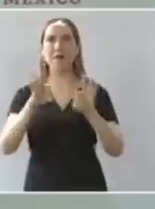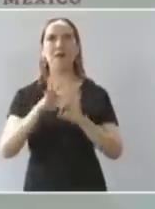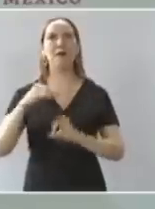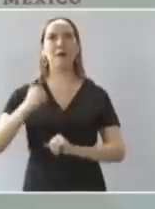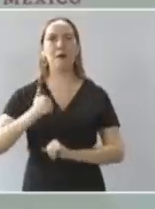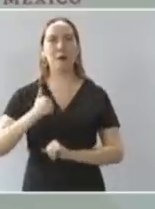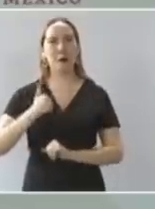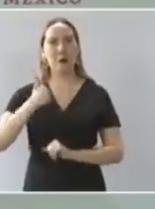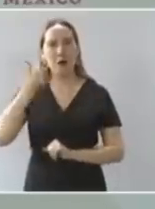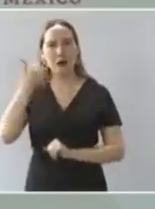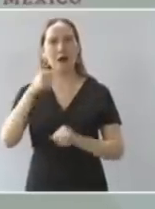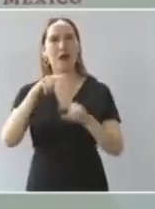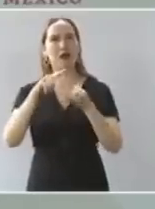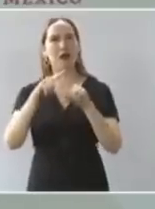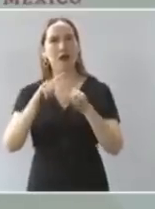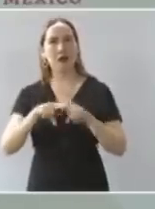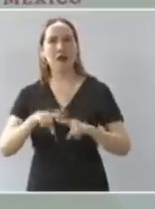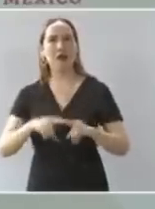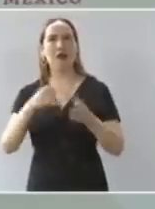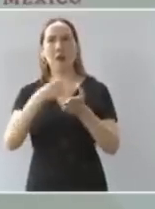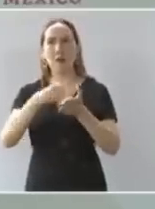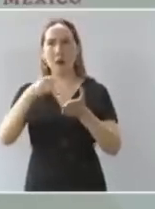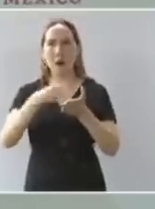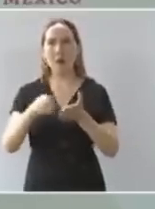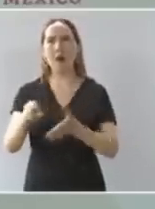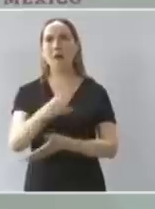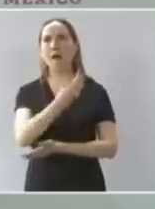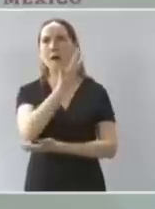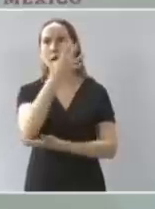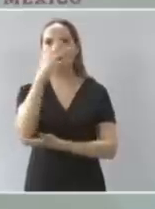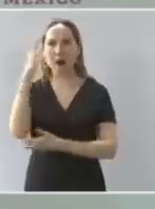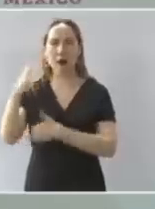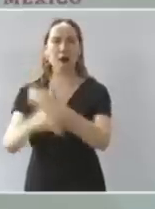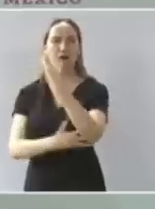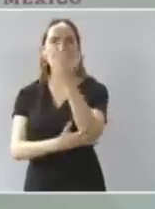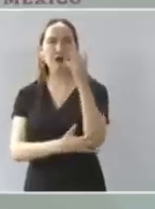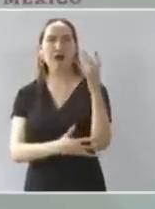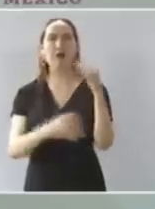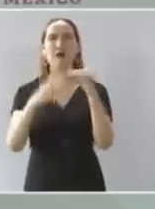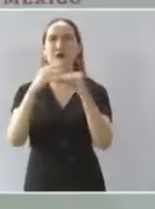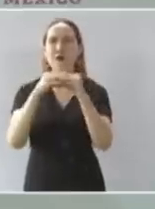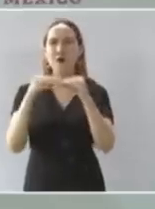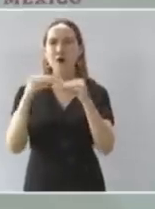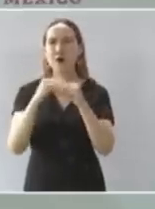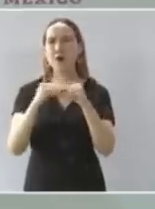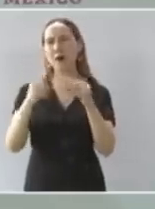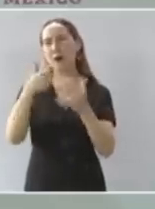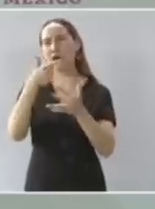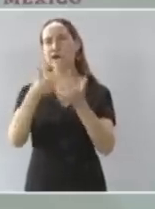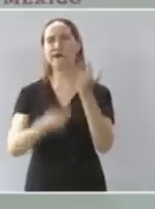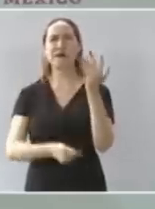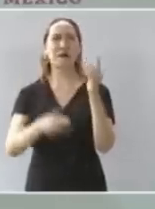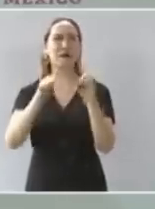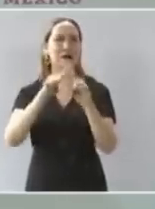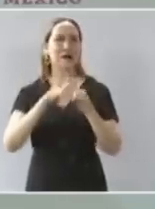árboles frutales maderables hay que pensar en las nuevas